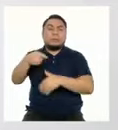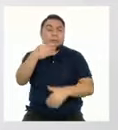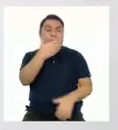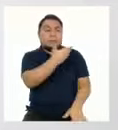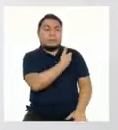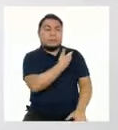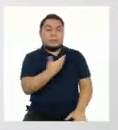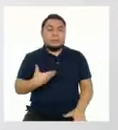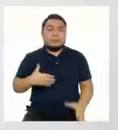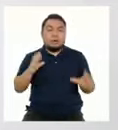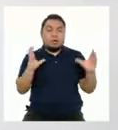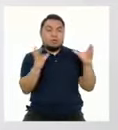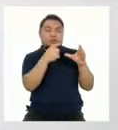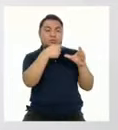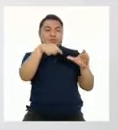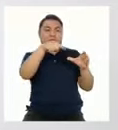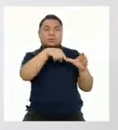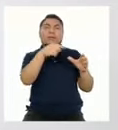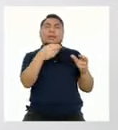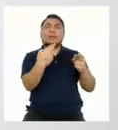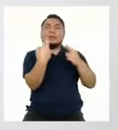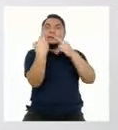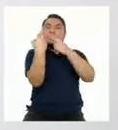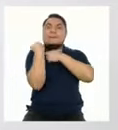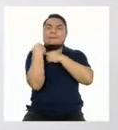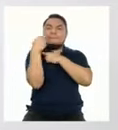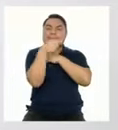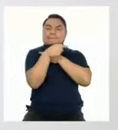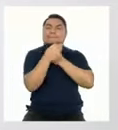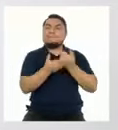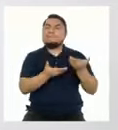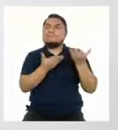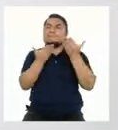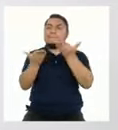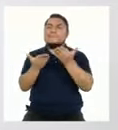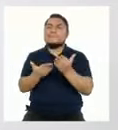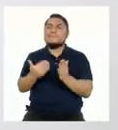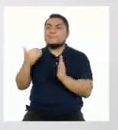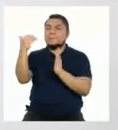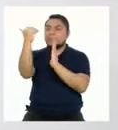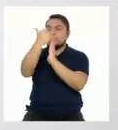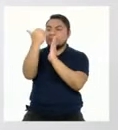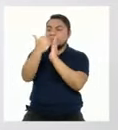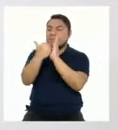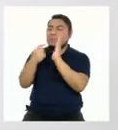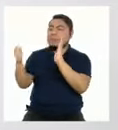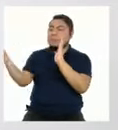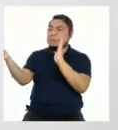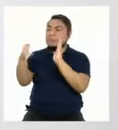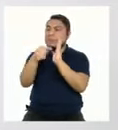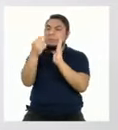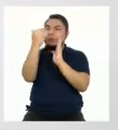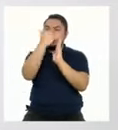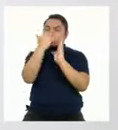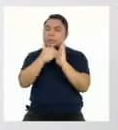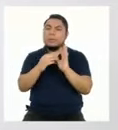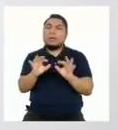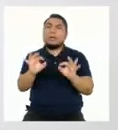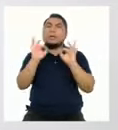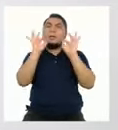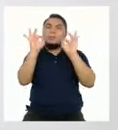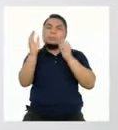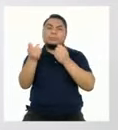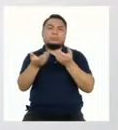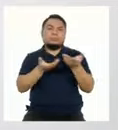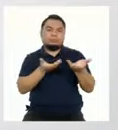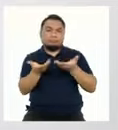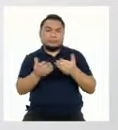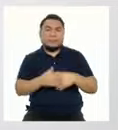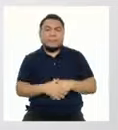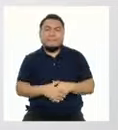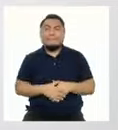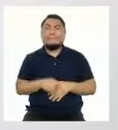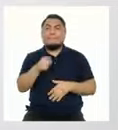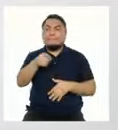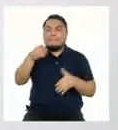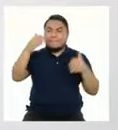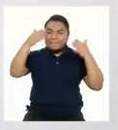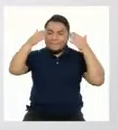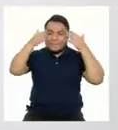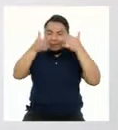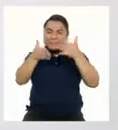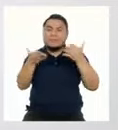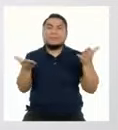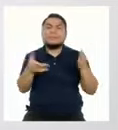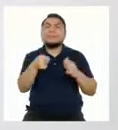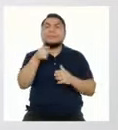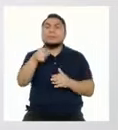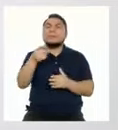responsabilidad de generar condiciones para su adecuado funcionamiento y debe enfocarse sobre